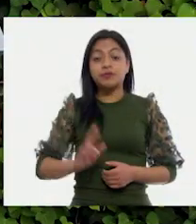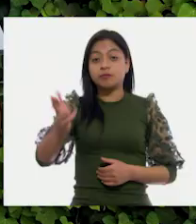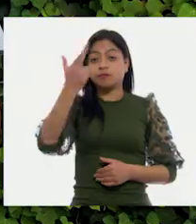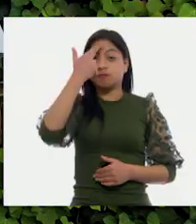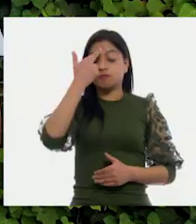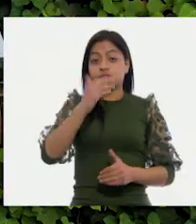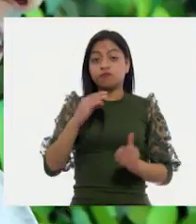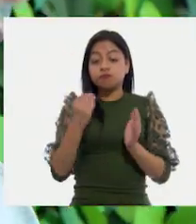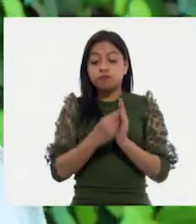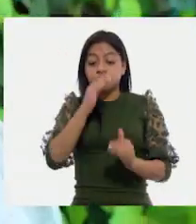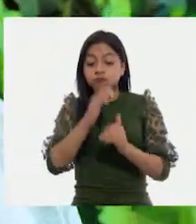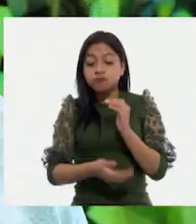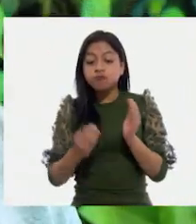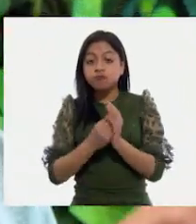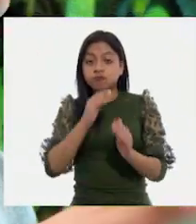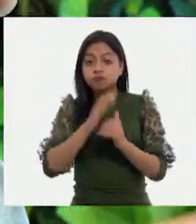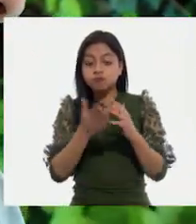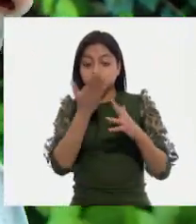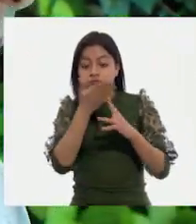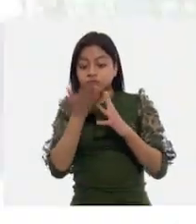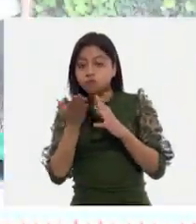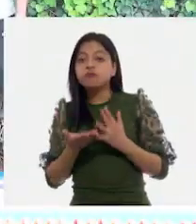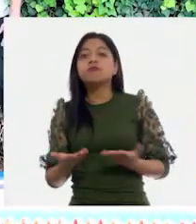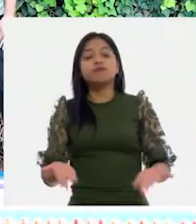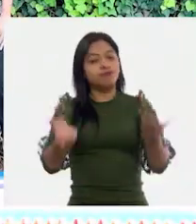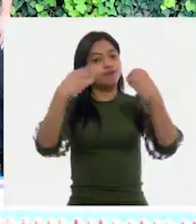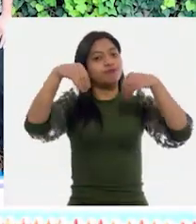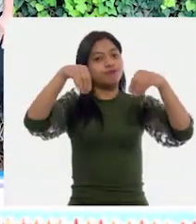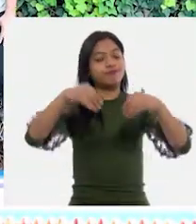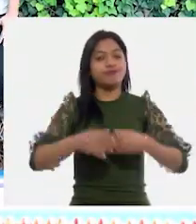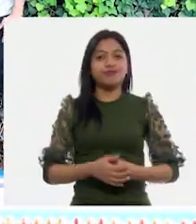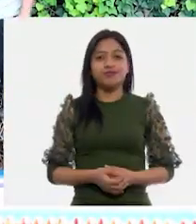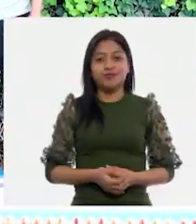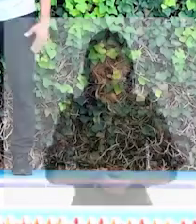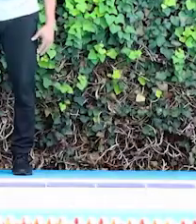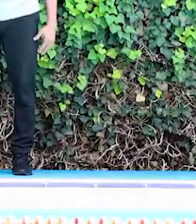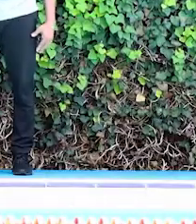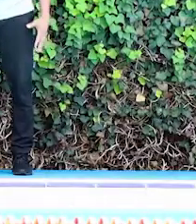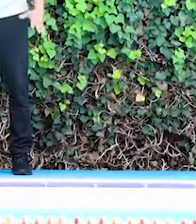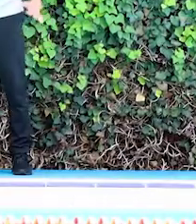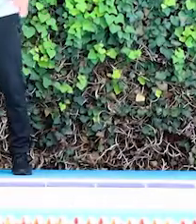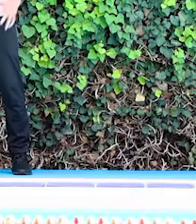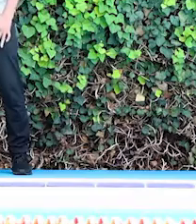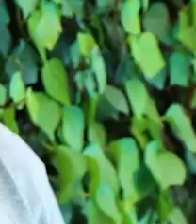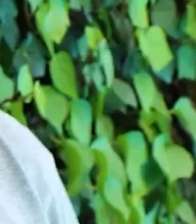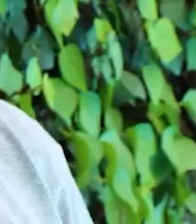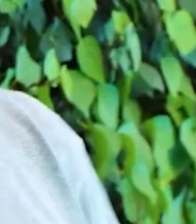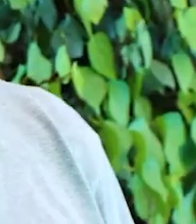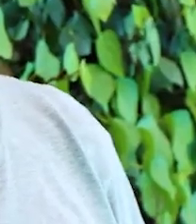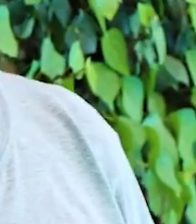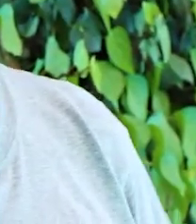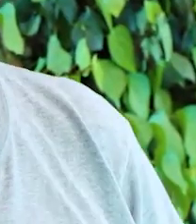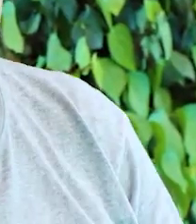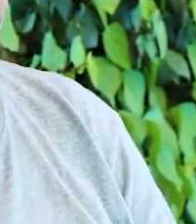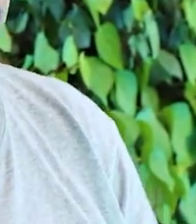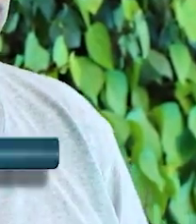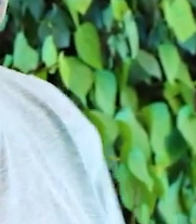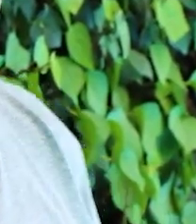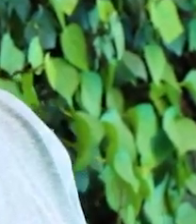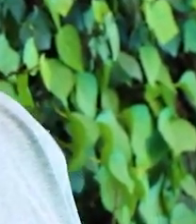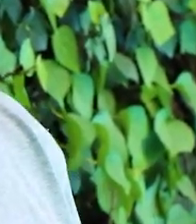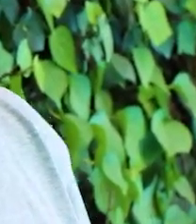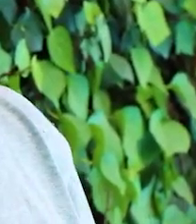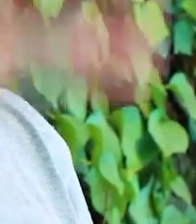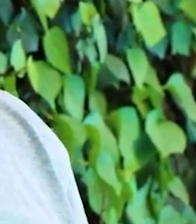Recuerda, entre clase y clase, activa tu cuerpo. Ok, Jair, ahora lo que vamos a hacer es, nos vamos a poner en seis puntos, explico